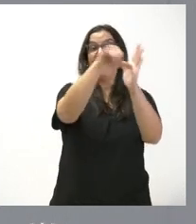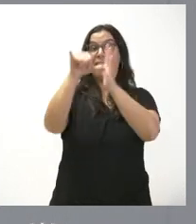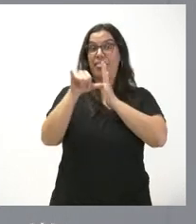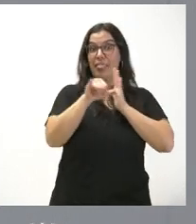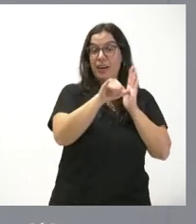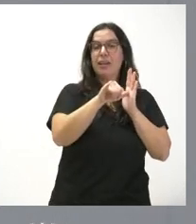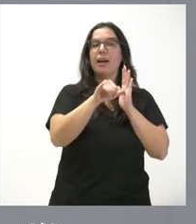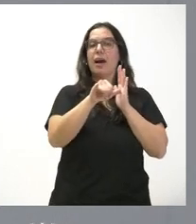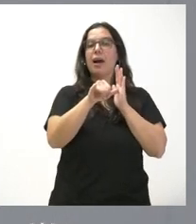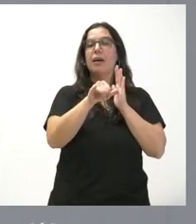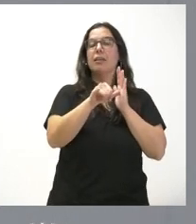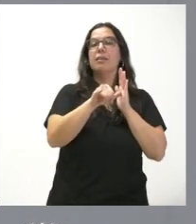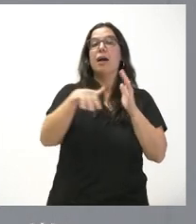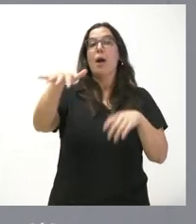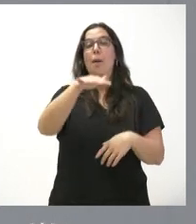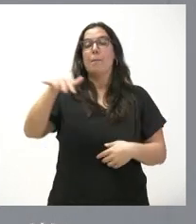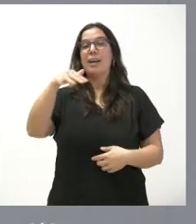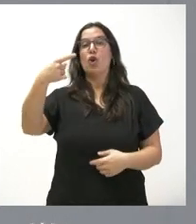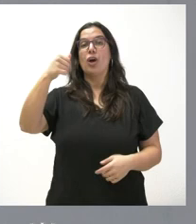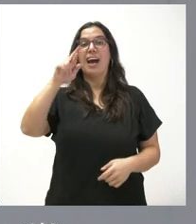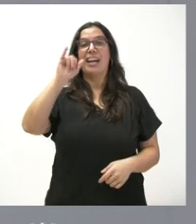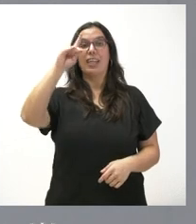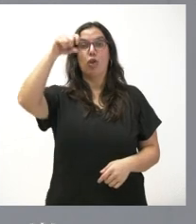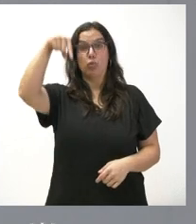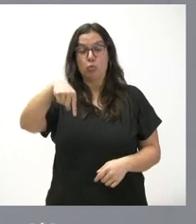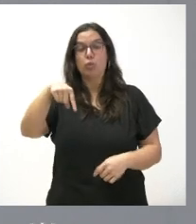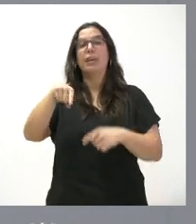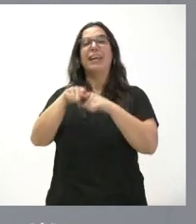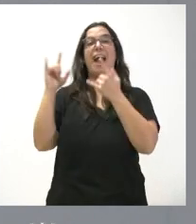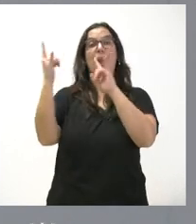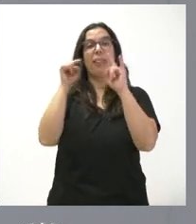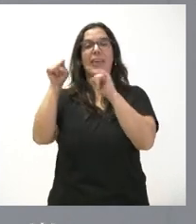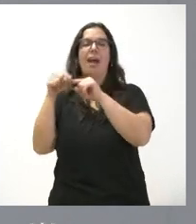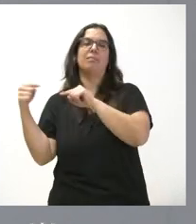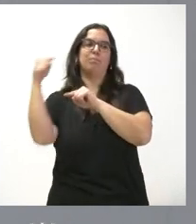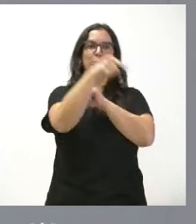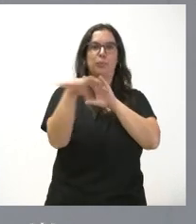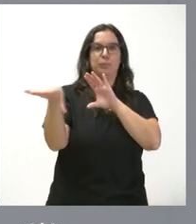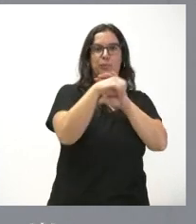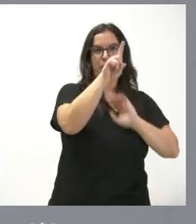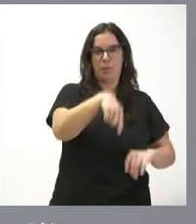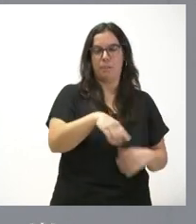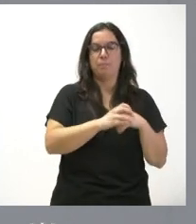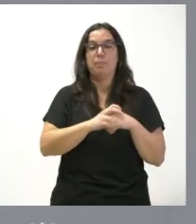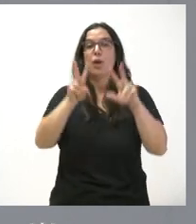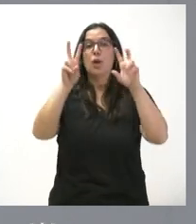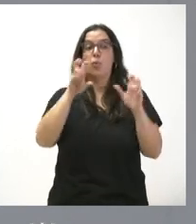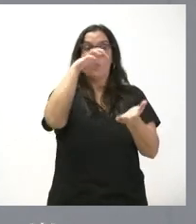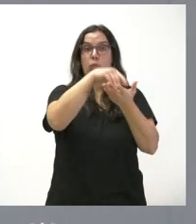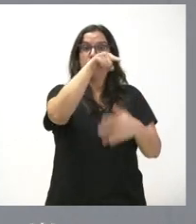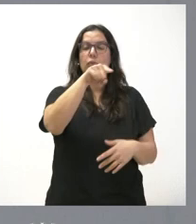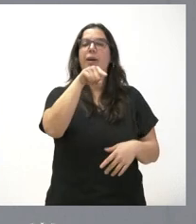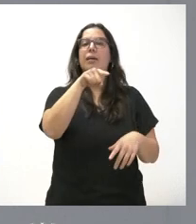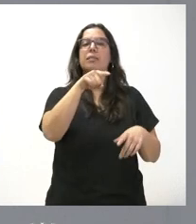se va a trasladar desde el barrio de Garrido Sur y la Alamedía. La nueva infraestructura sanitaria va a contar con 10